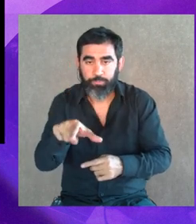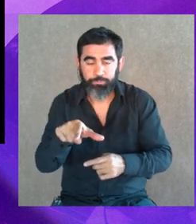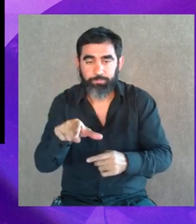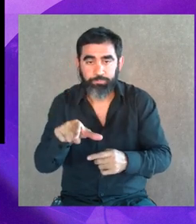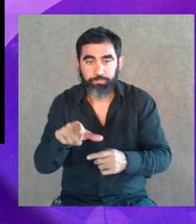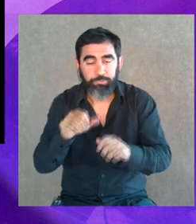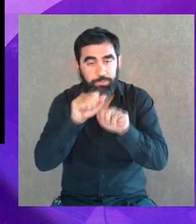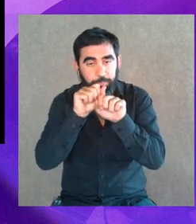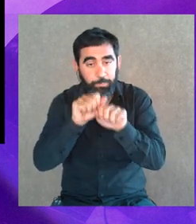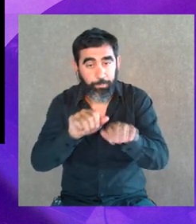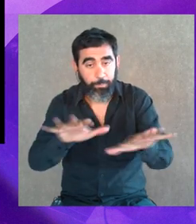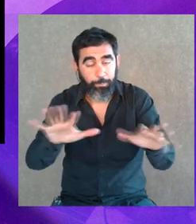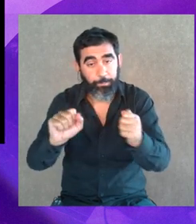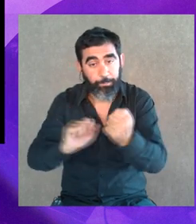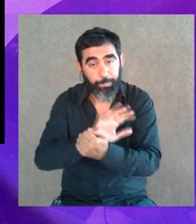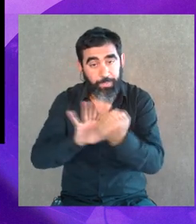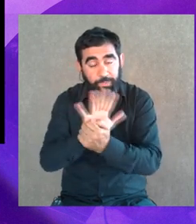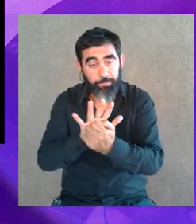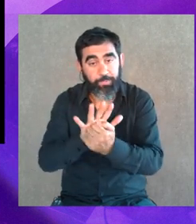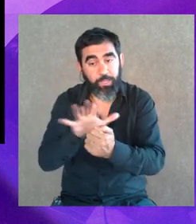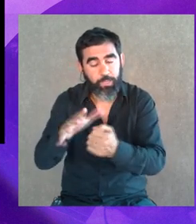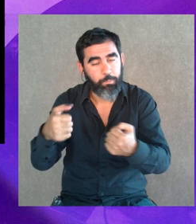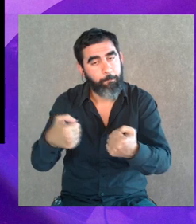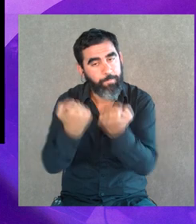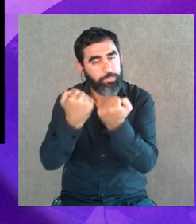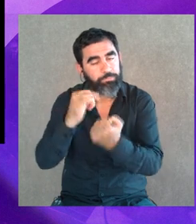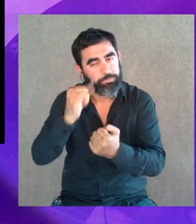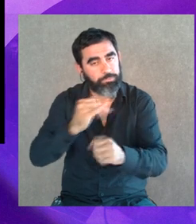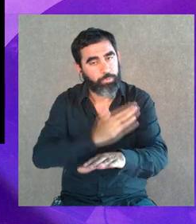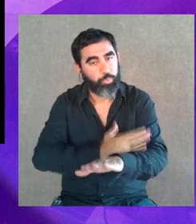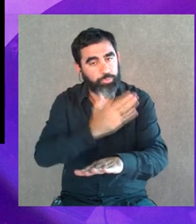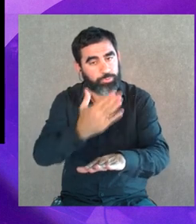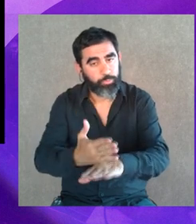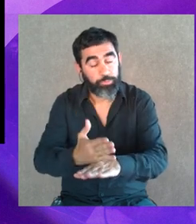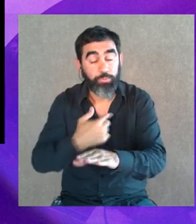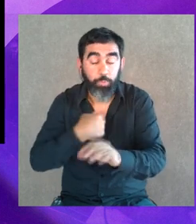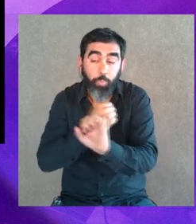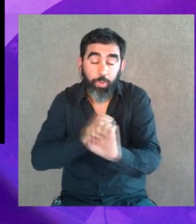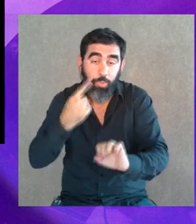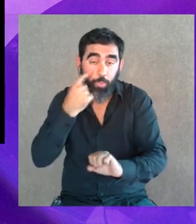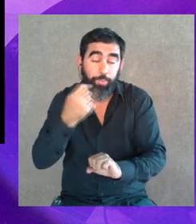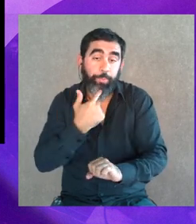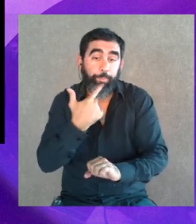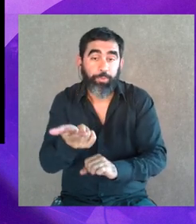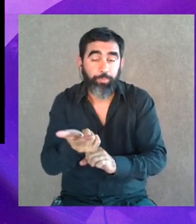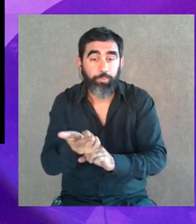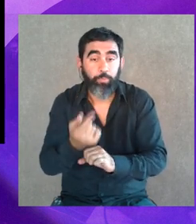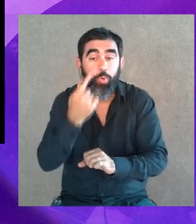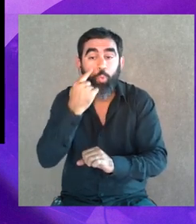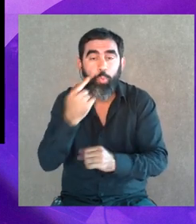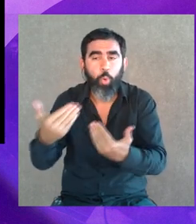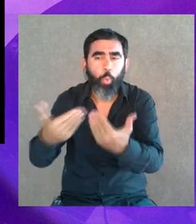Evidentemente, la pandemia tuvo un impacto. Nosotros lo podemos medir, por ejemplo, por